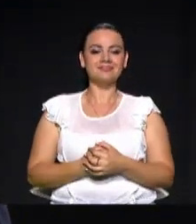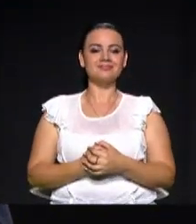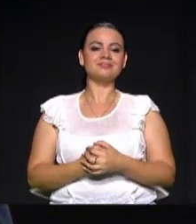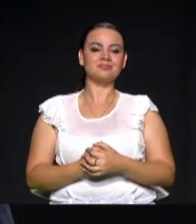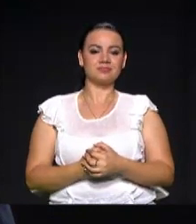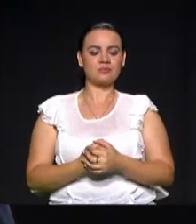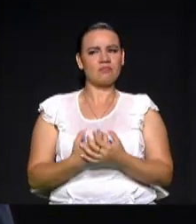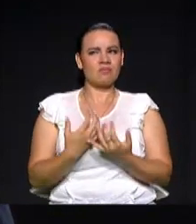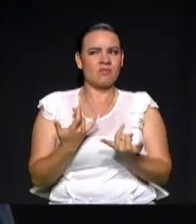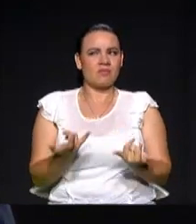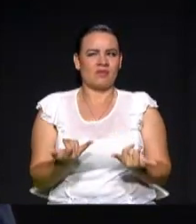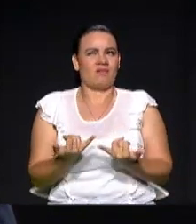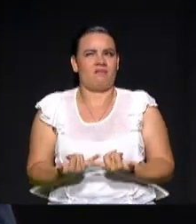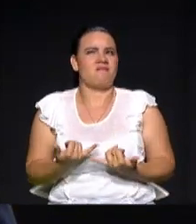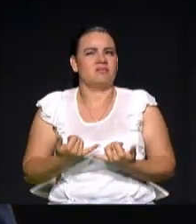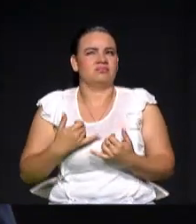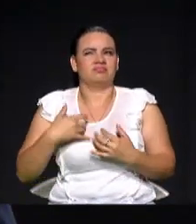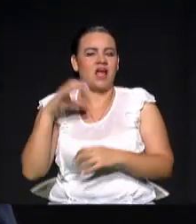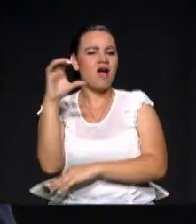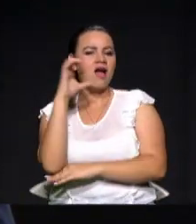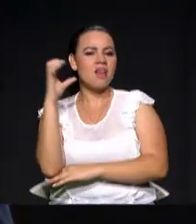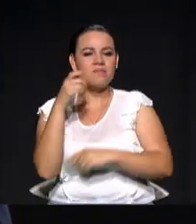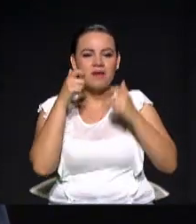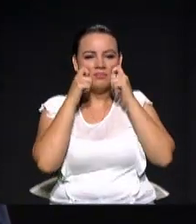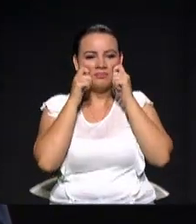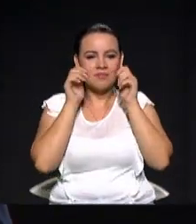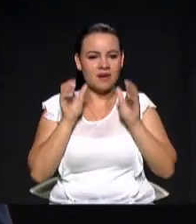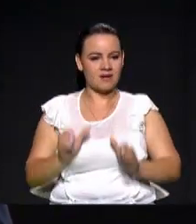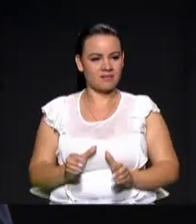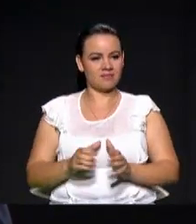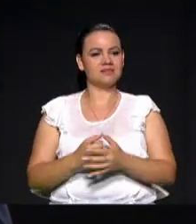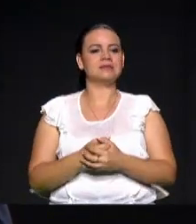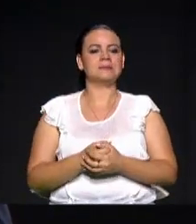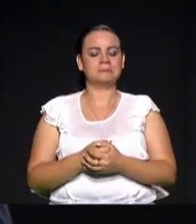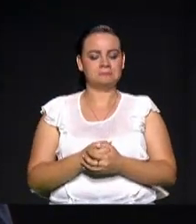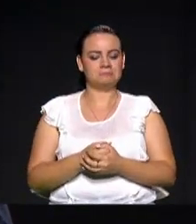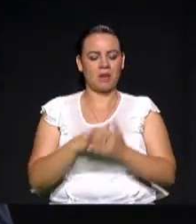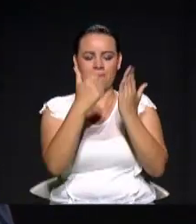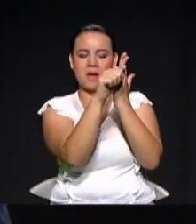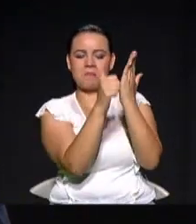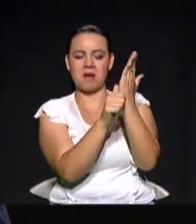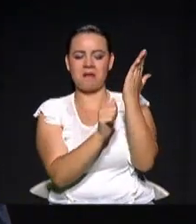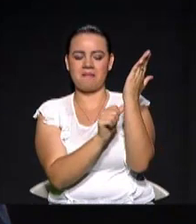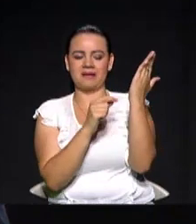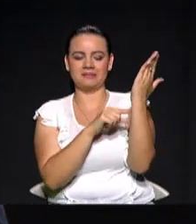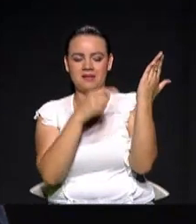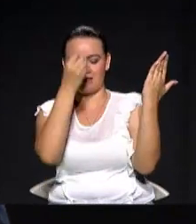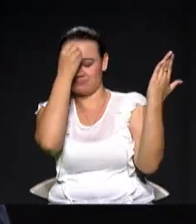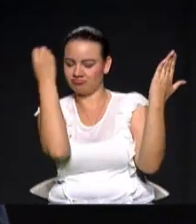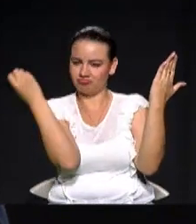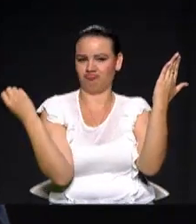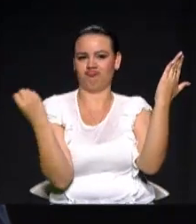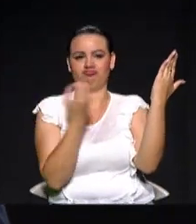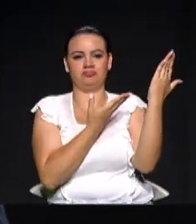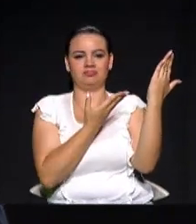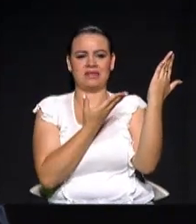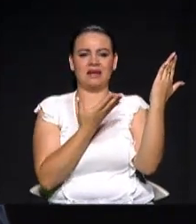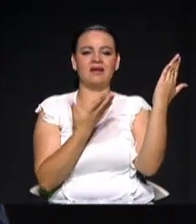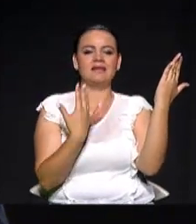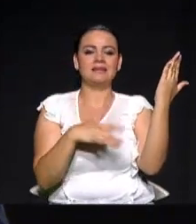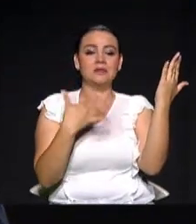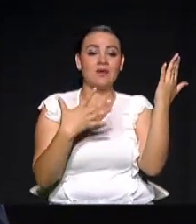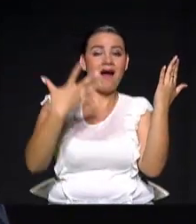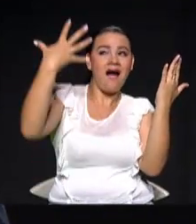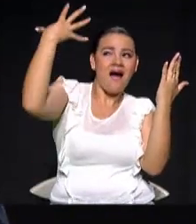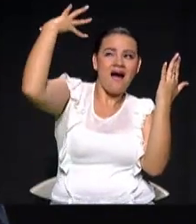Colombia Humana UP tenemos un programa que obedece a un trabajo que se hizo desde abajo con